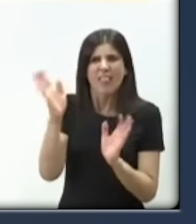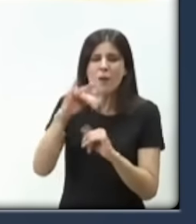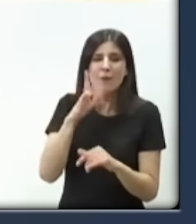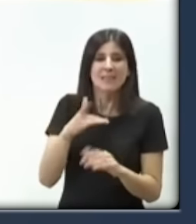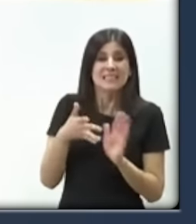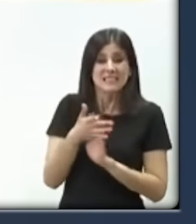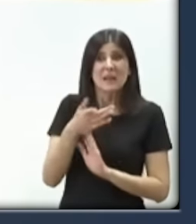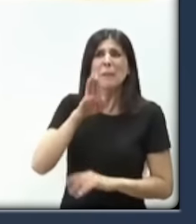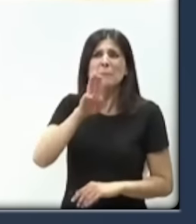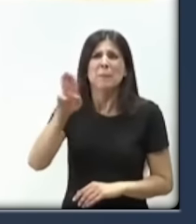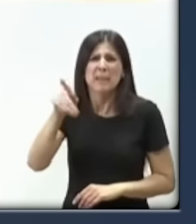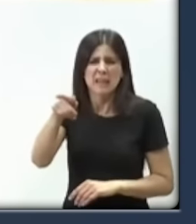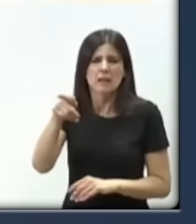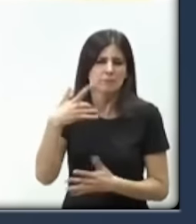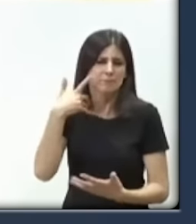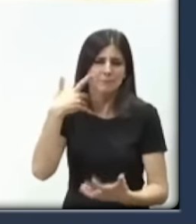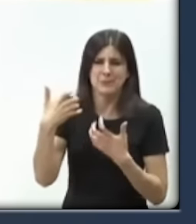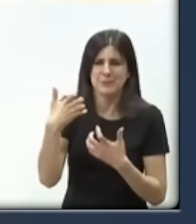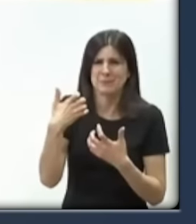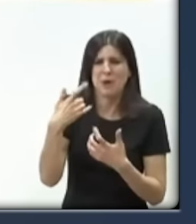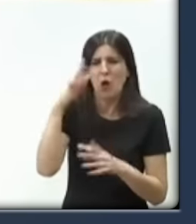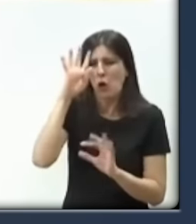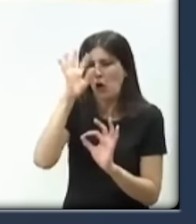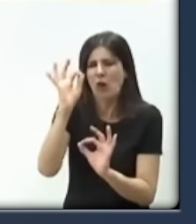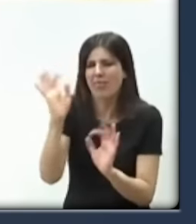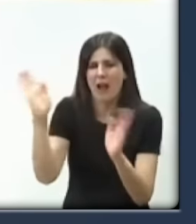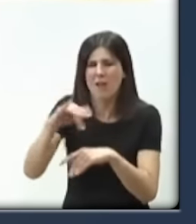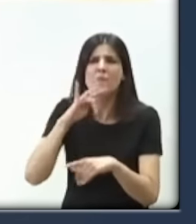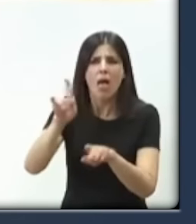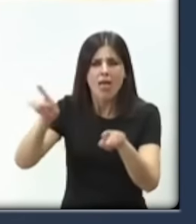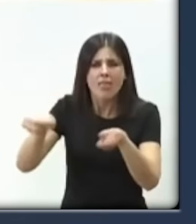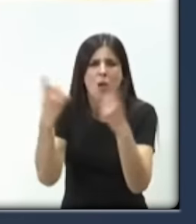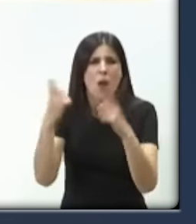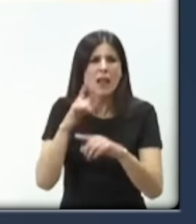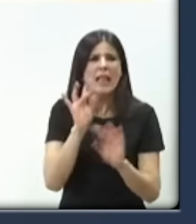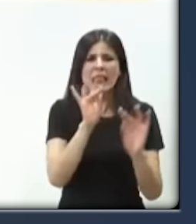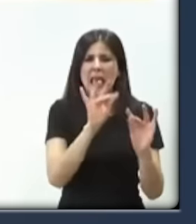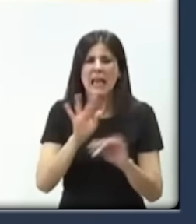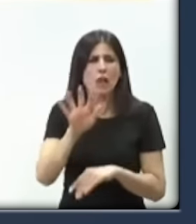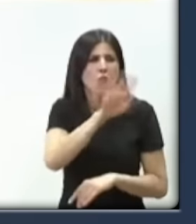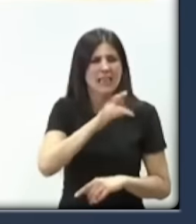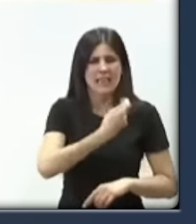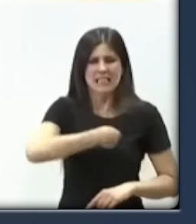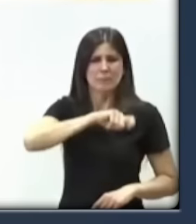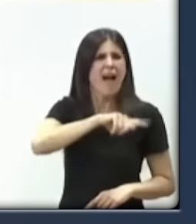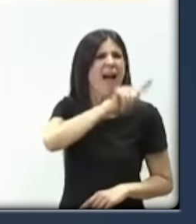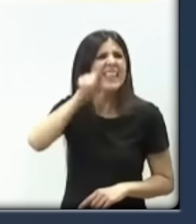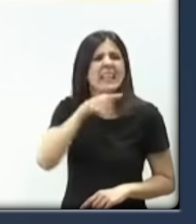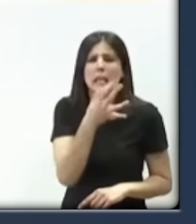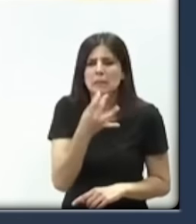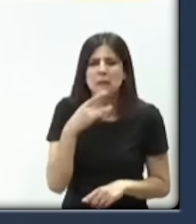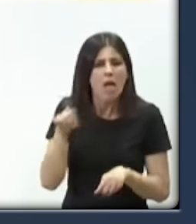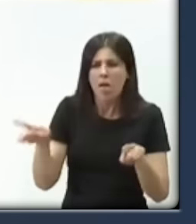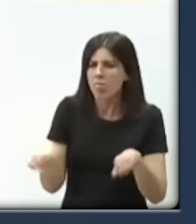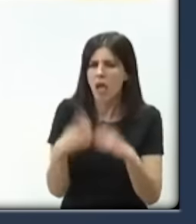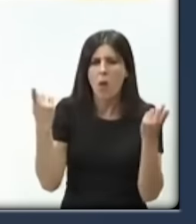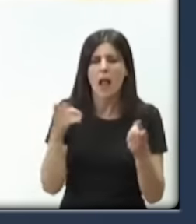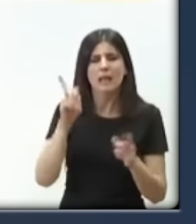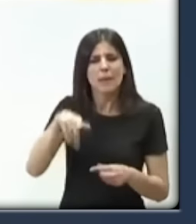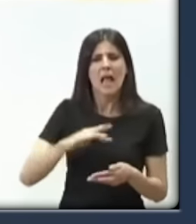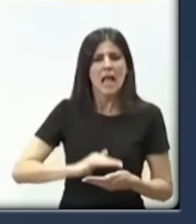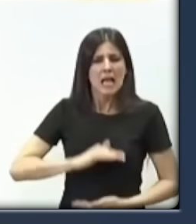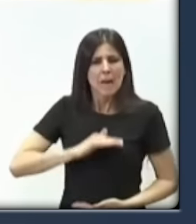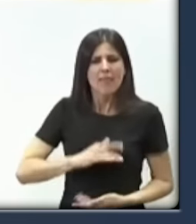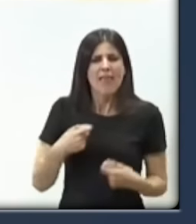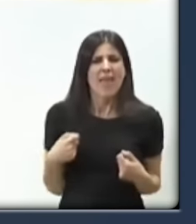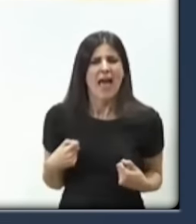además de venir, porque les da igual lo que ocurra en los territorios, les da igual qué pasa con la capacidad de gasto que tengan